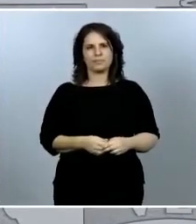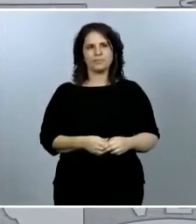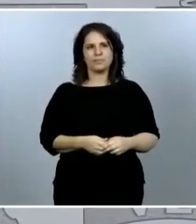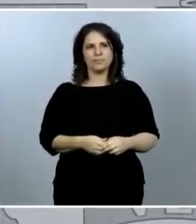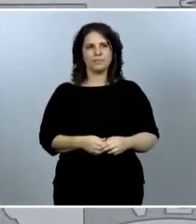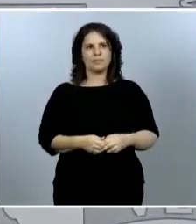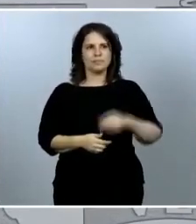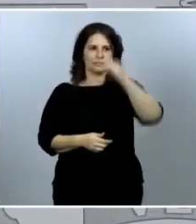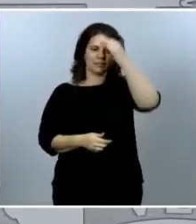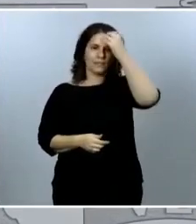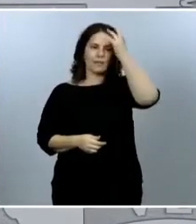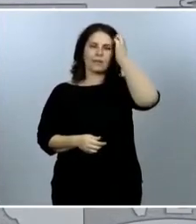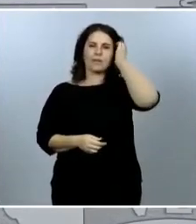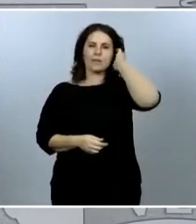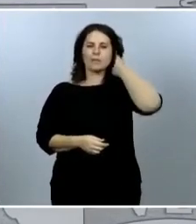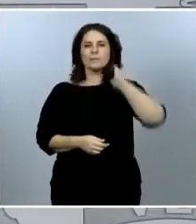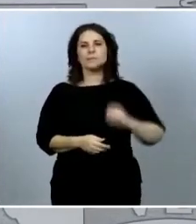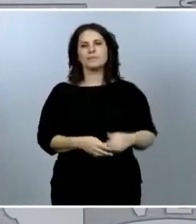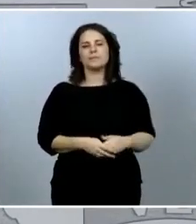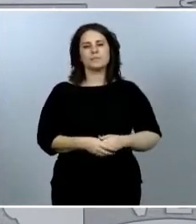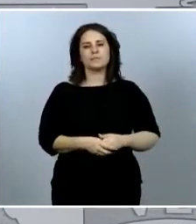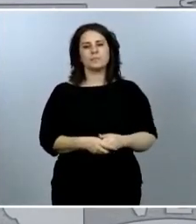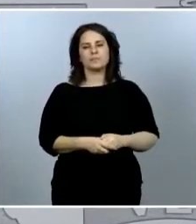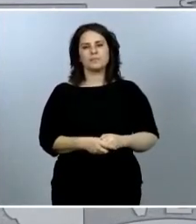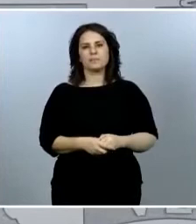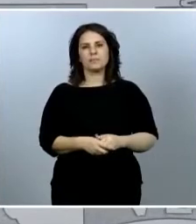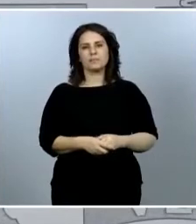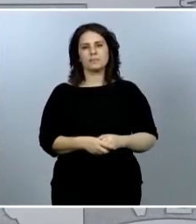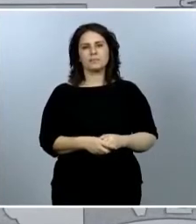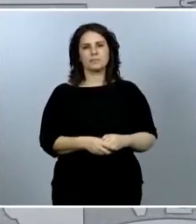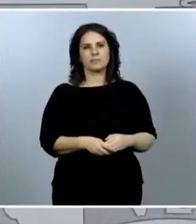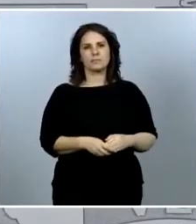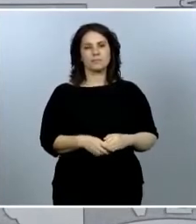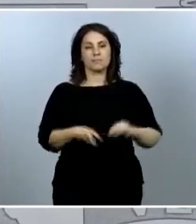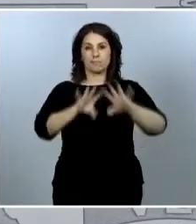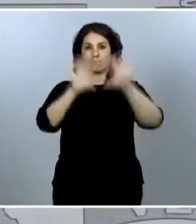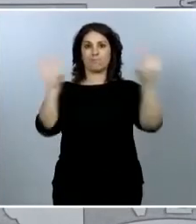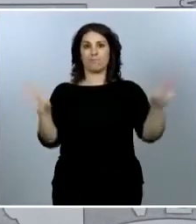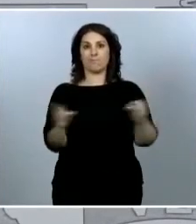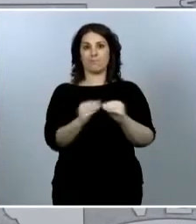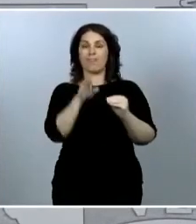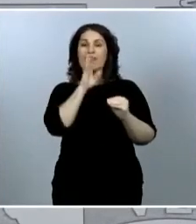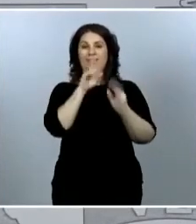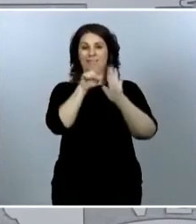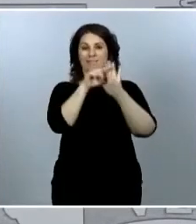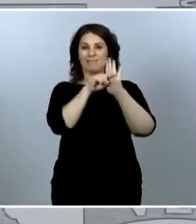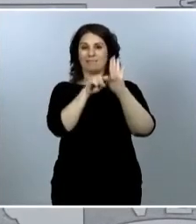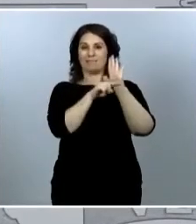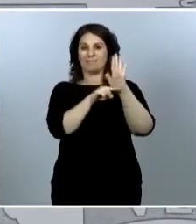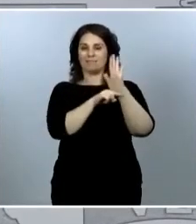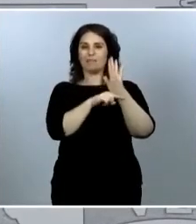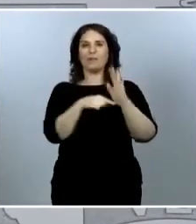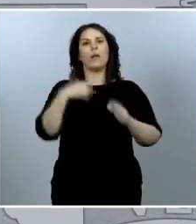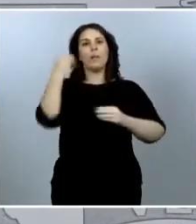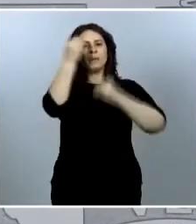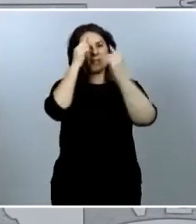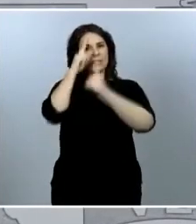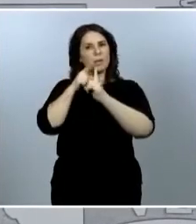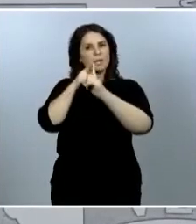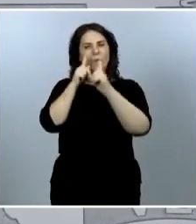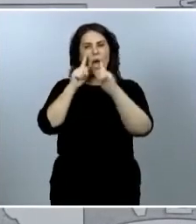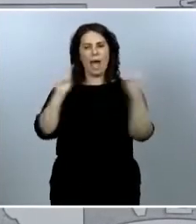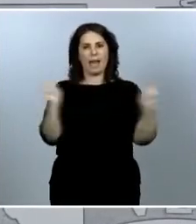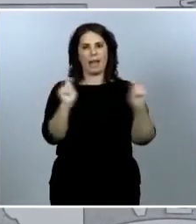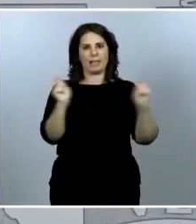En definitiva, como pueden ver, estas medidas están pensadas para mantenernos alerta frente al virus. El COVID